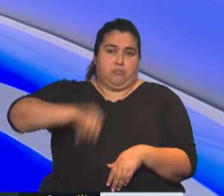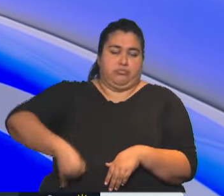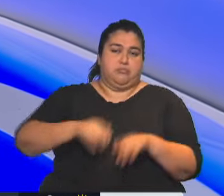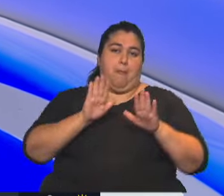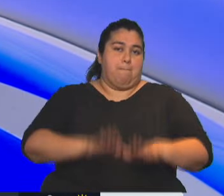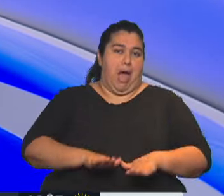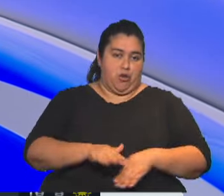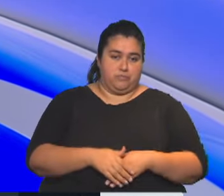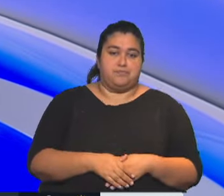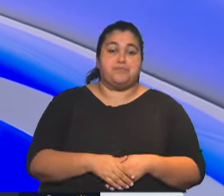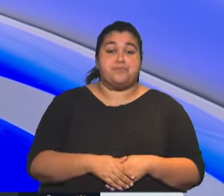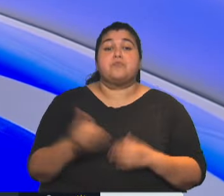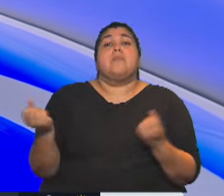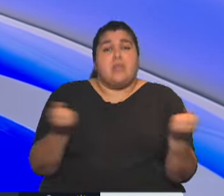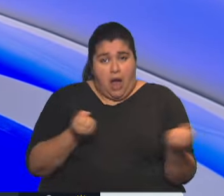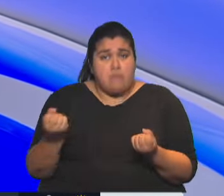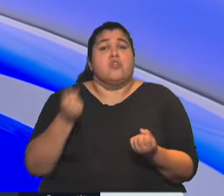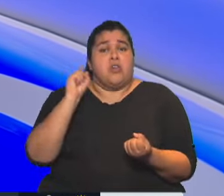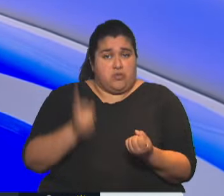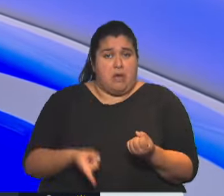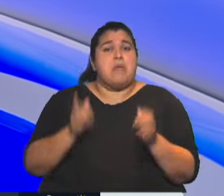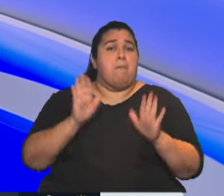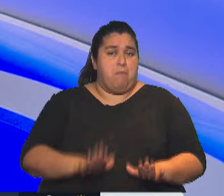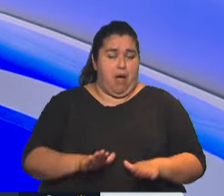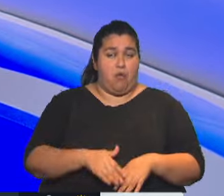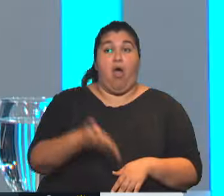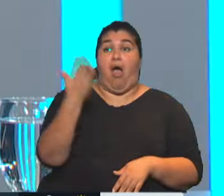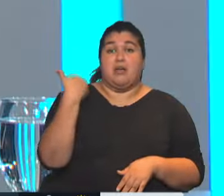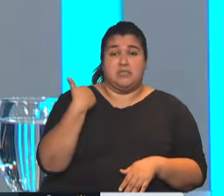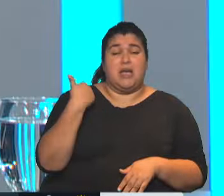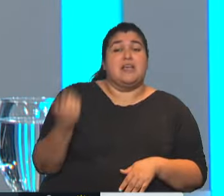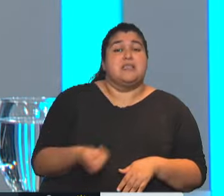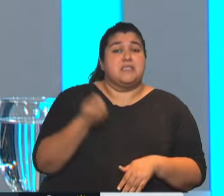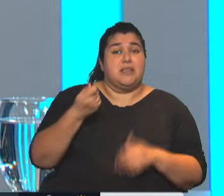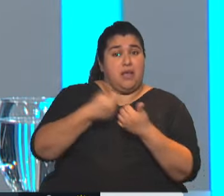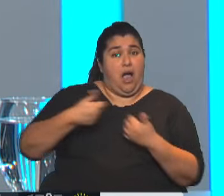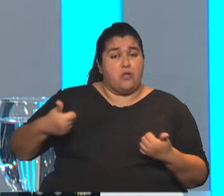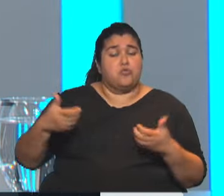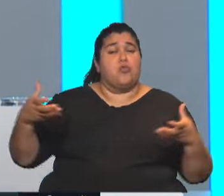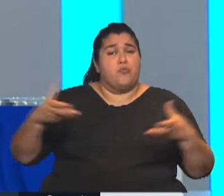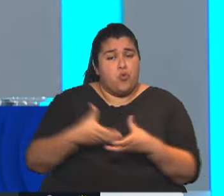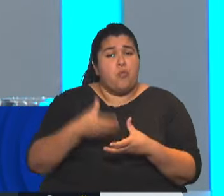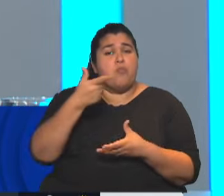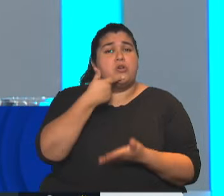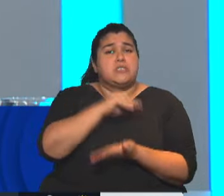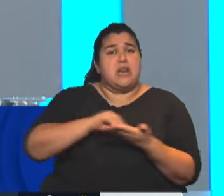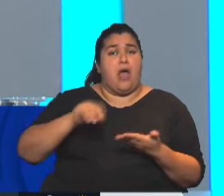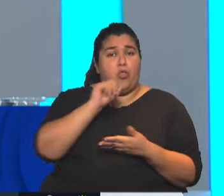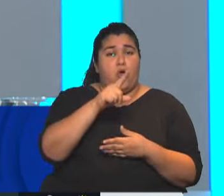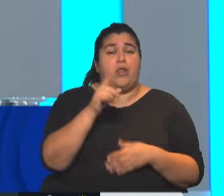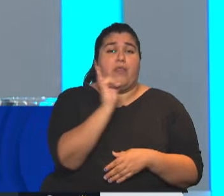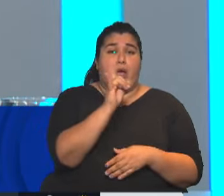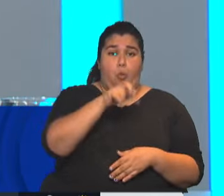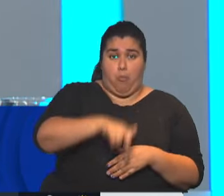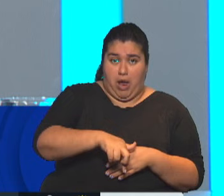Sí, también, Camiones, nos recordemos que ayer estuvieron los sindicalistas con los senadores de Unión por